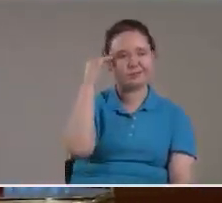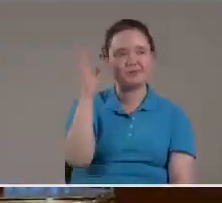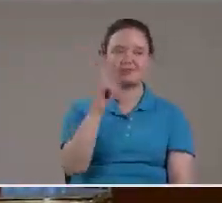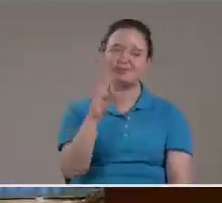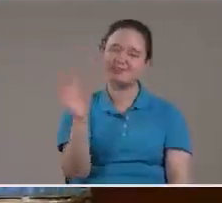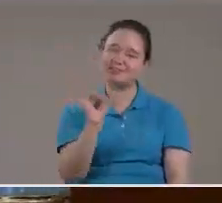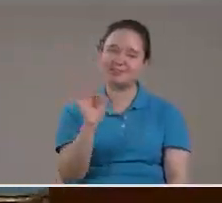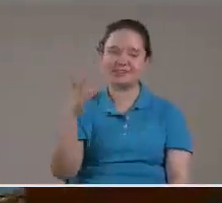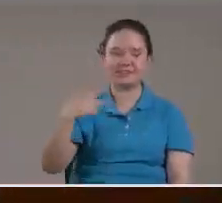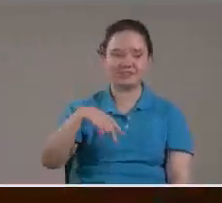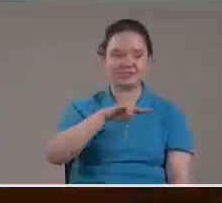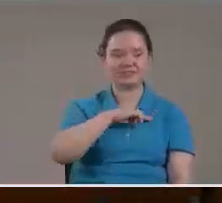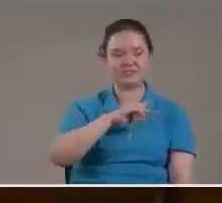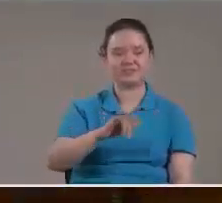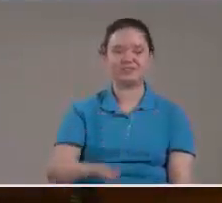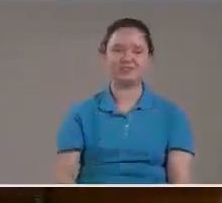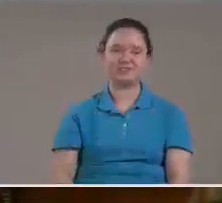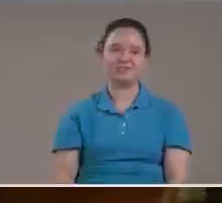nosotros